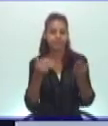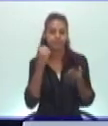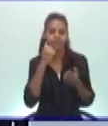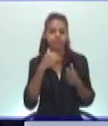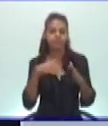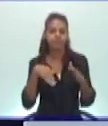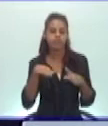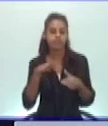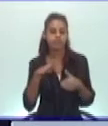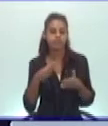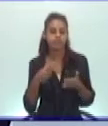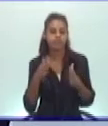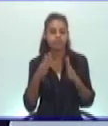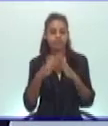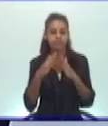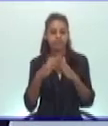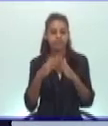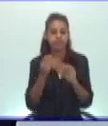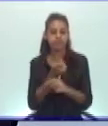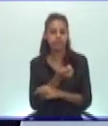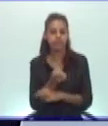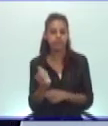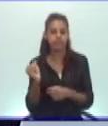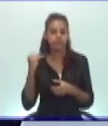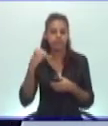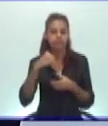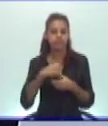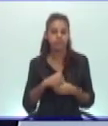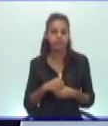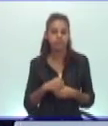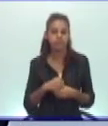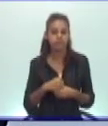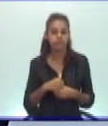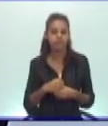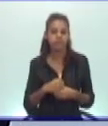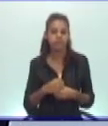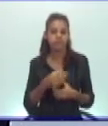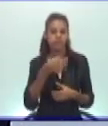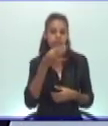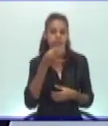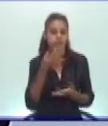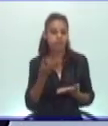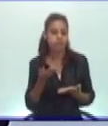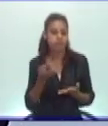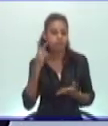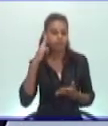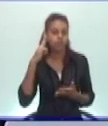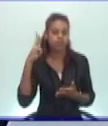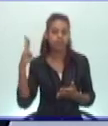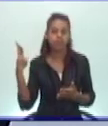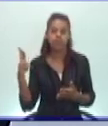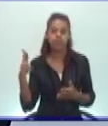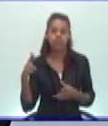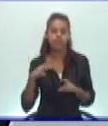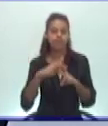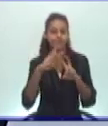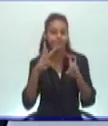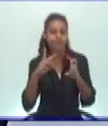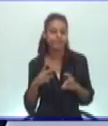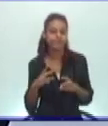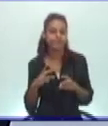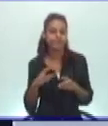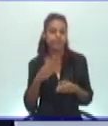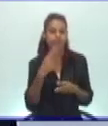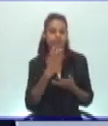desarrollando desde casa el seminario integrador. Quiero aclararles una cosa y recordarles que pueden utilizar el portal Cubeduca a